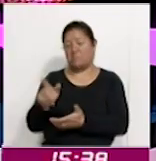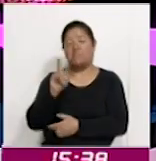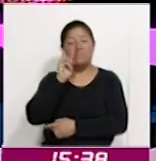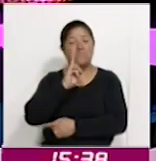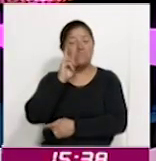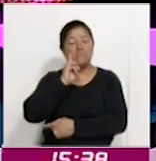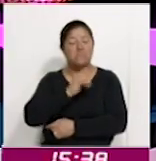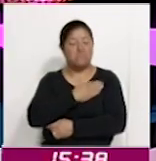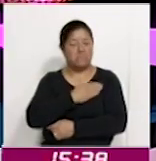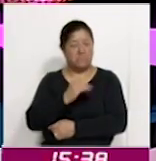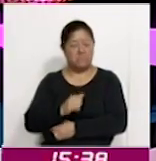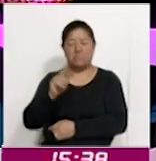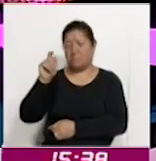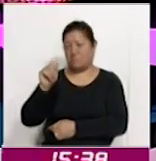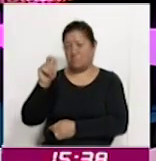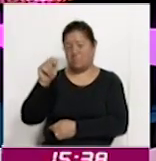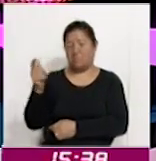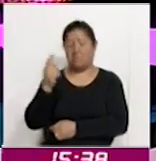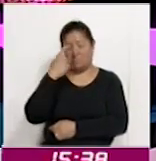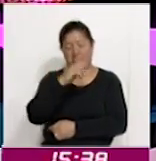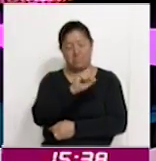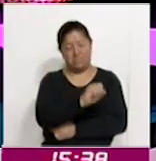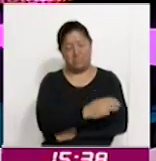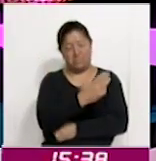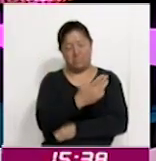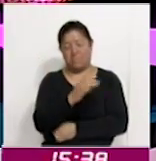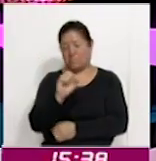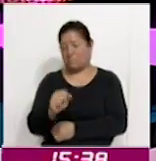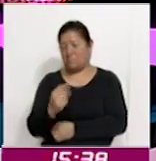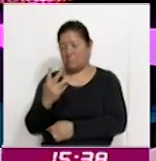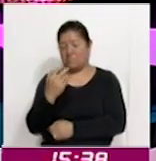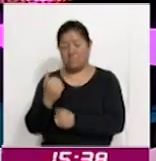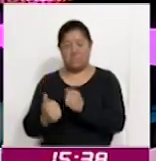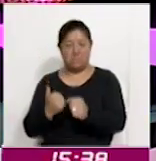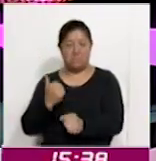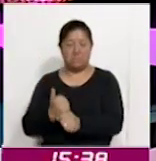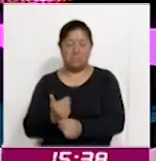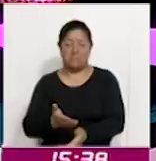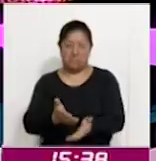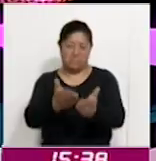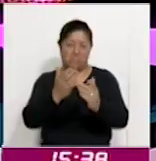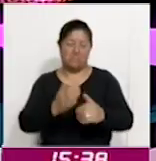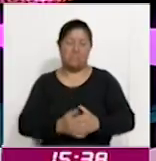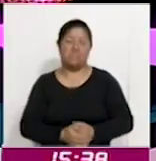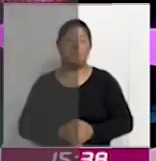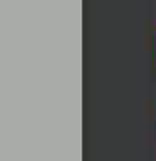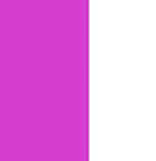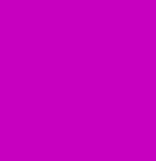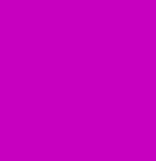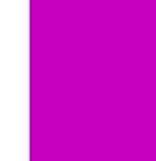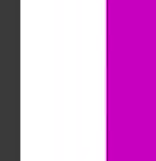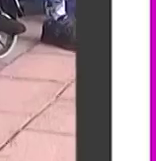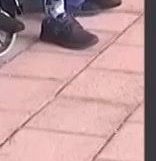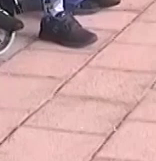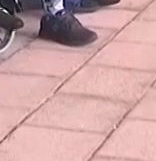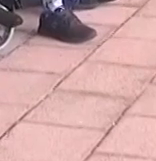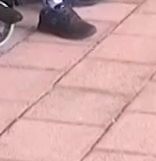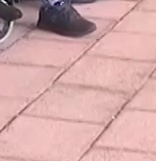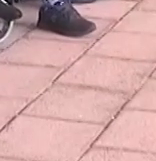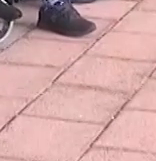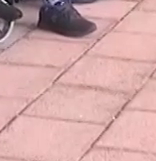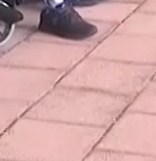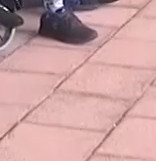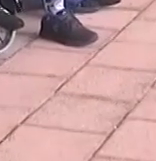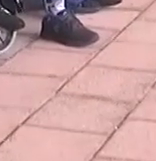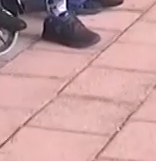Bienestar para mujeres de 63 y 64 años. Adelante, Erick. Es un gusto saludarte. Gracias, Jesús.